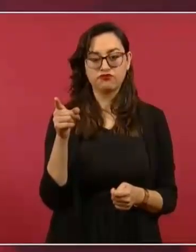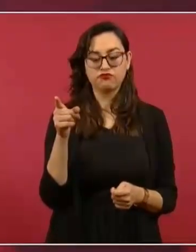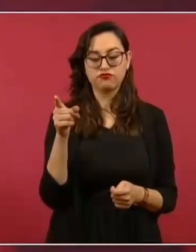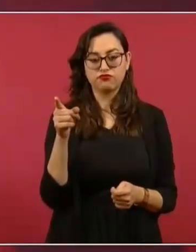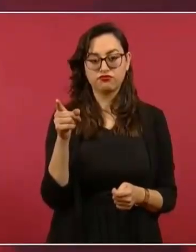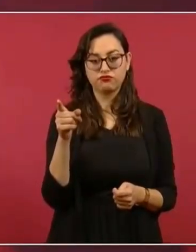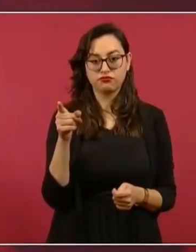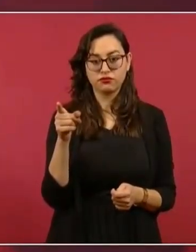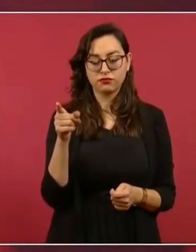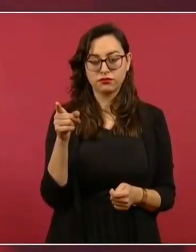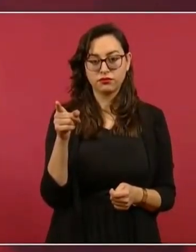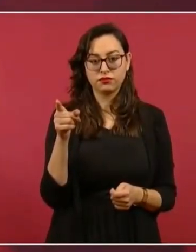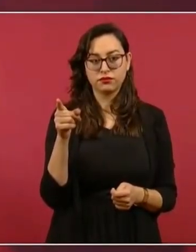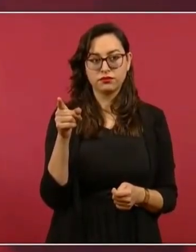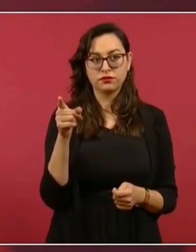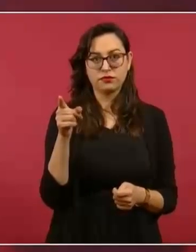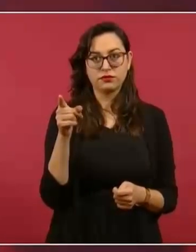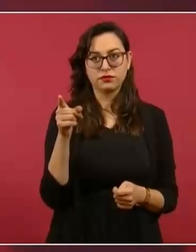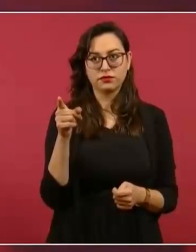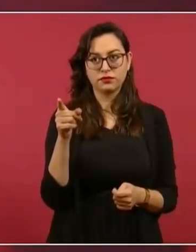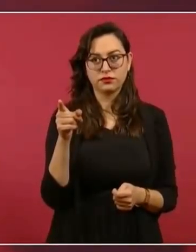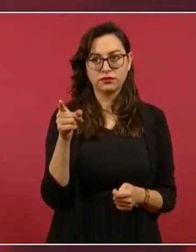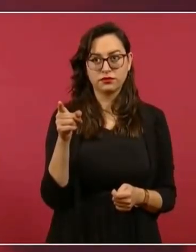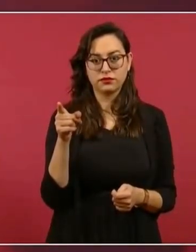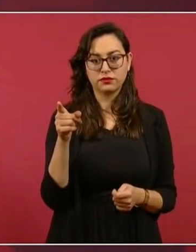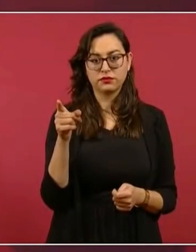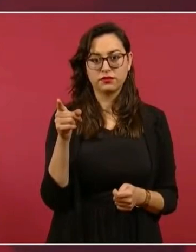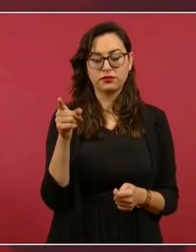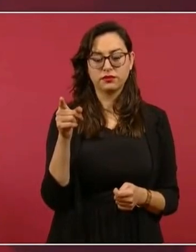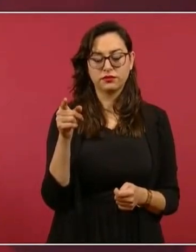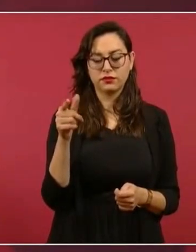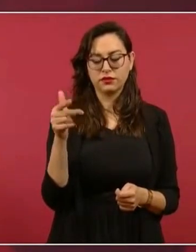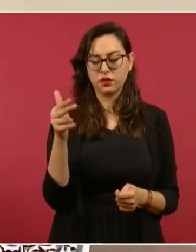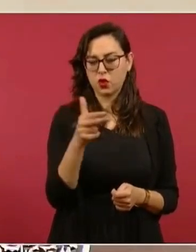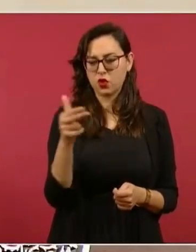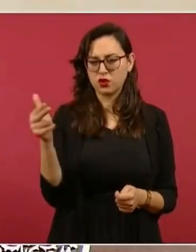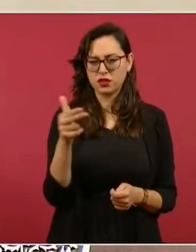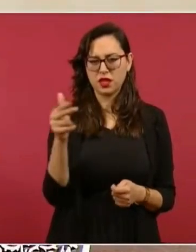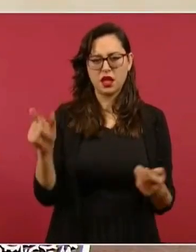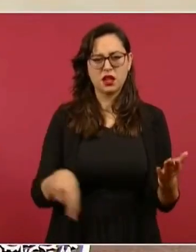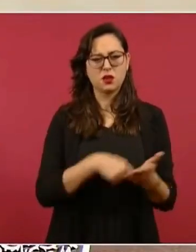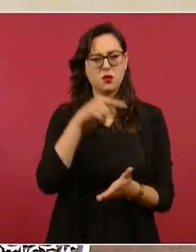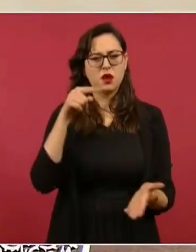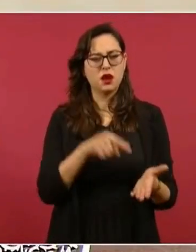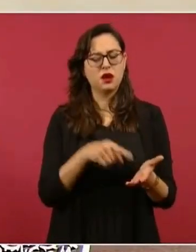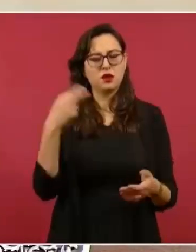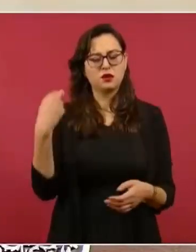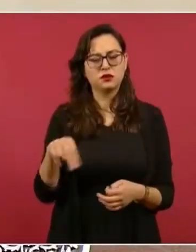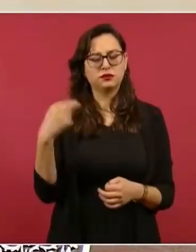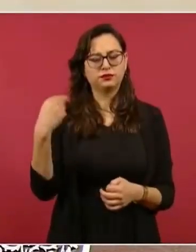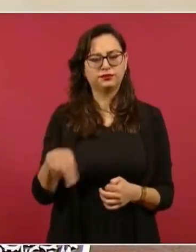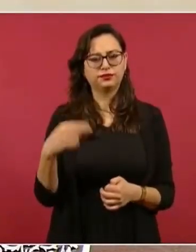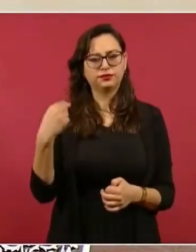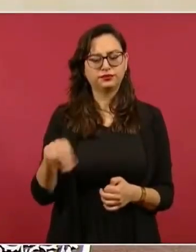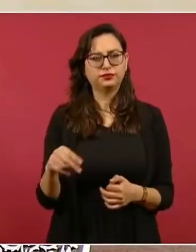¿cómo se llama este lugar de